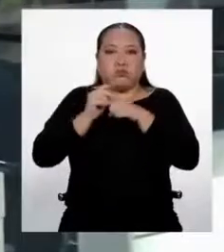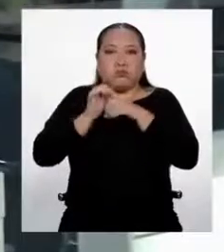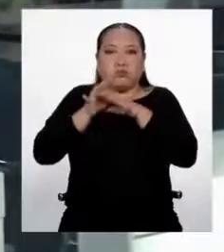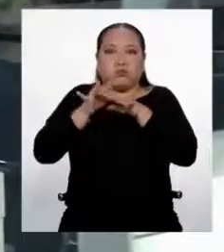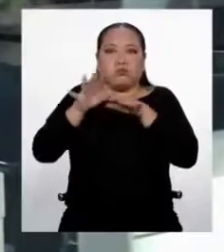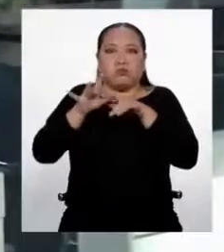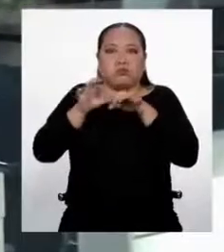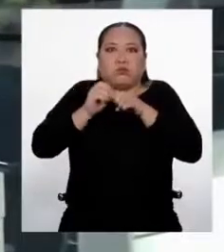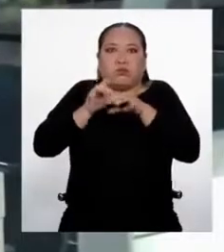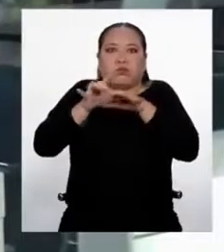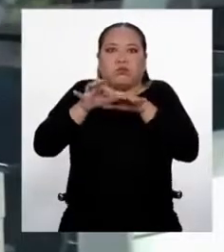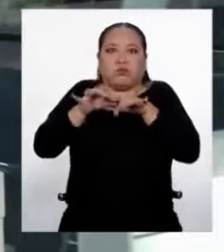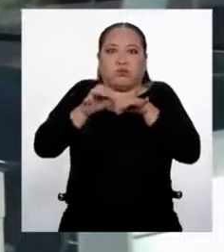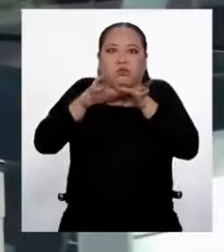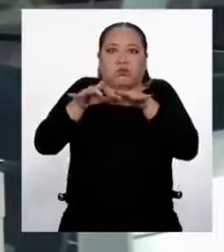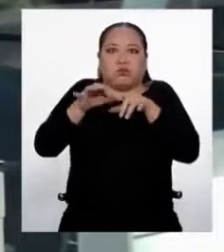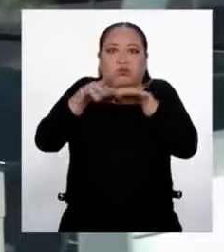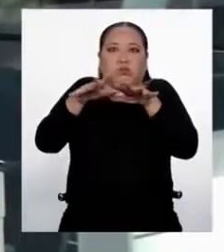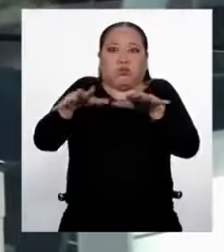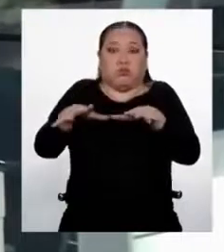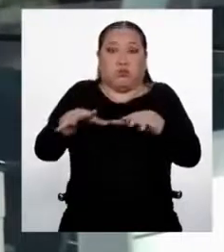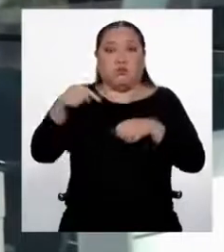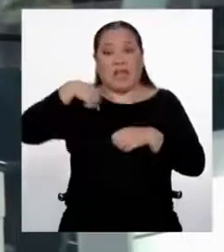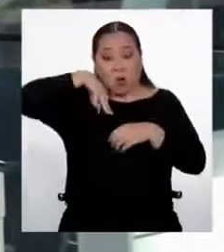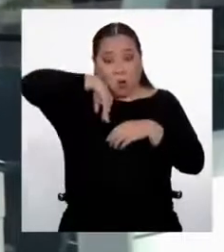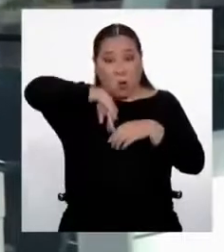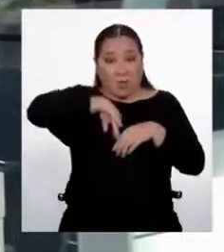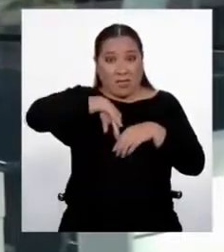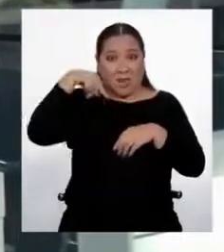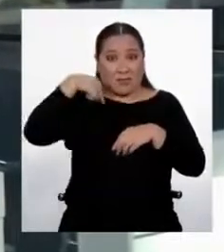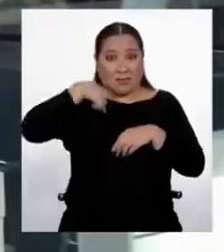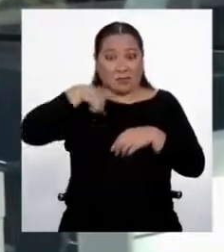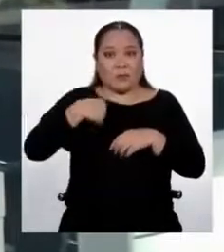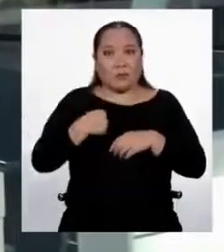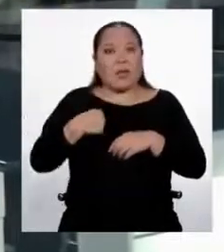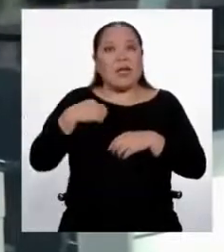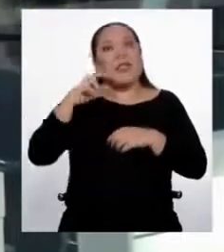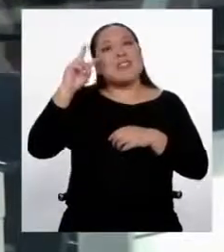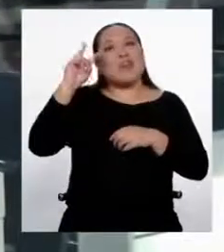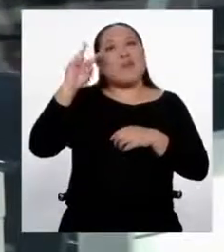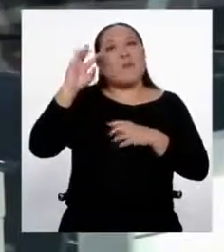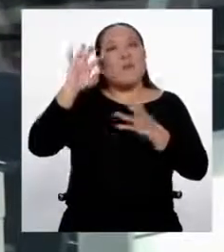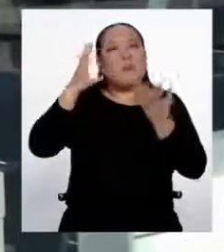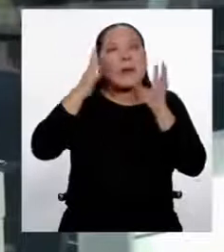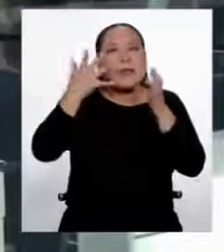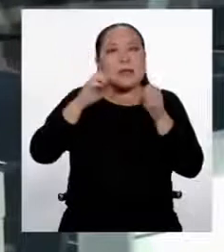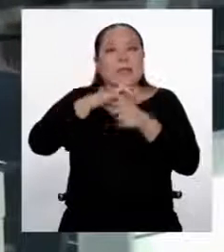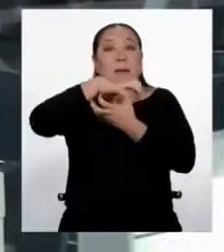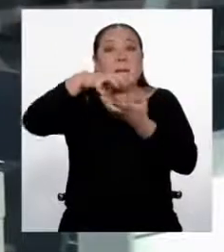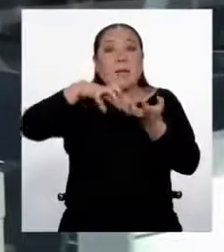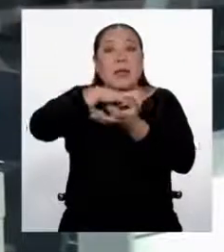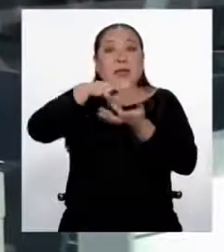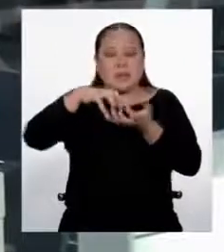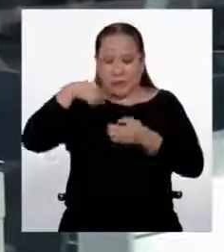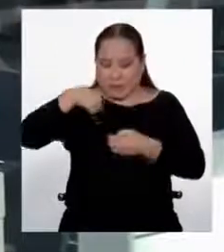Al momento de ingresar a la célula, la célula lo que hace es empezar a confundirse y ya no hacer sus propias